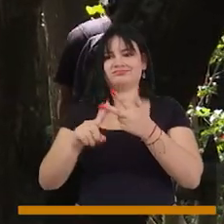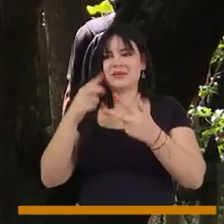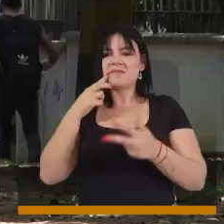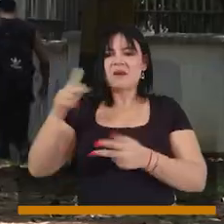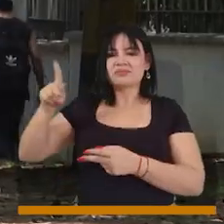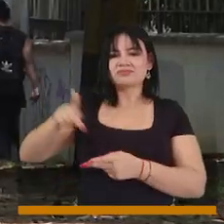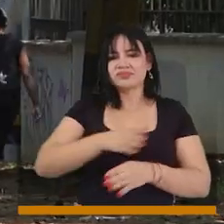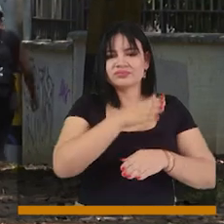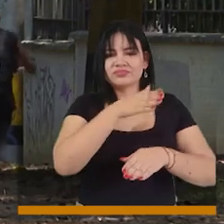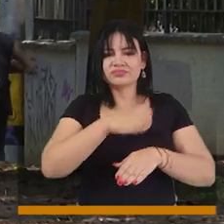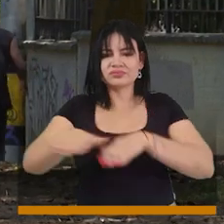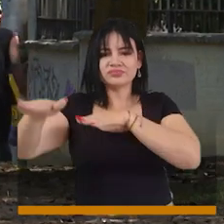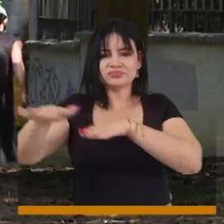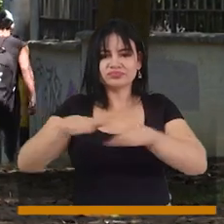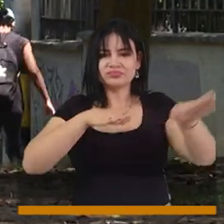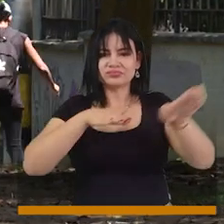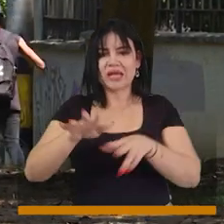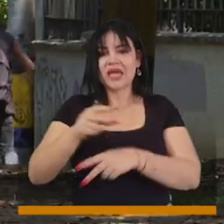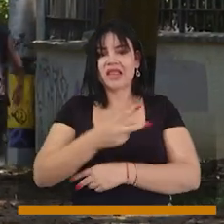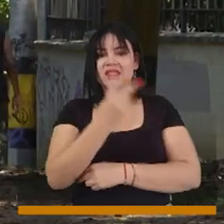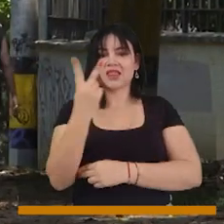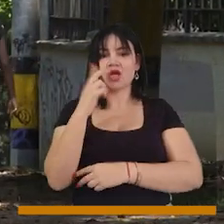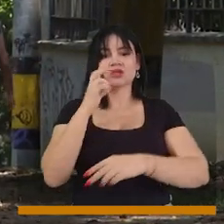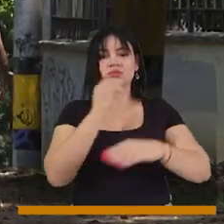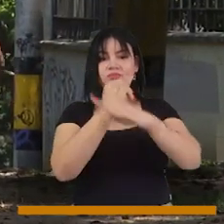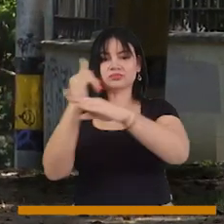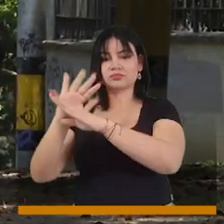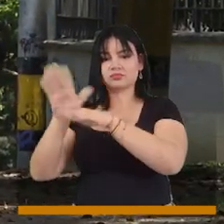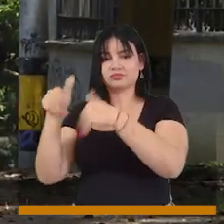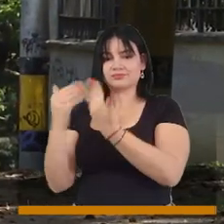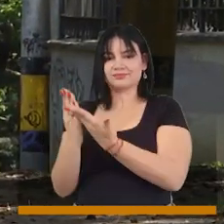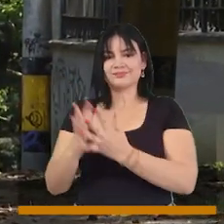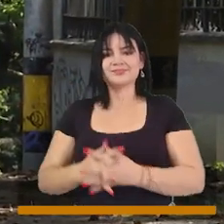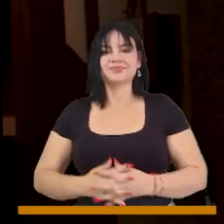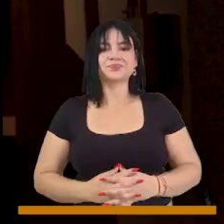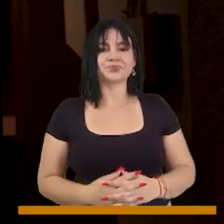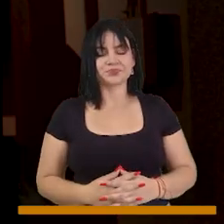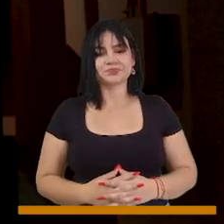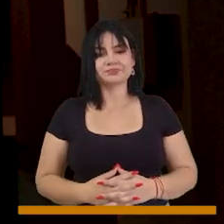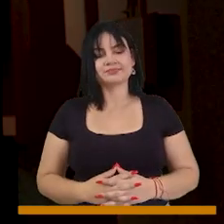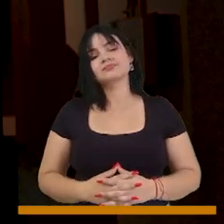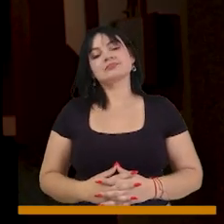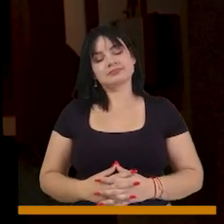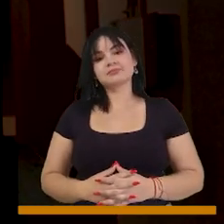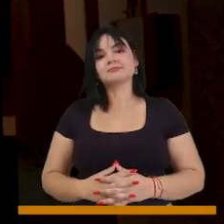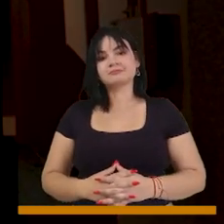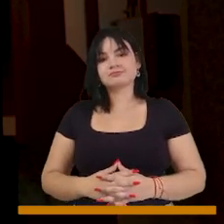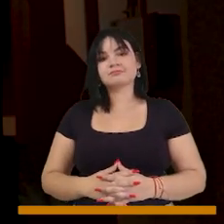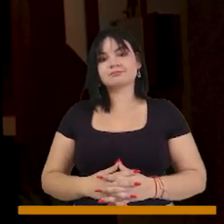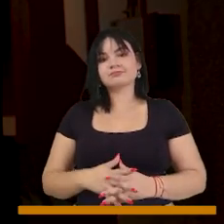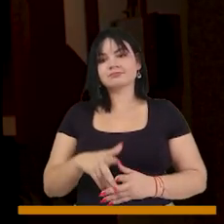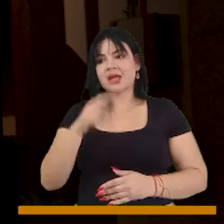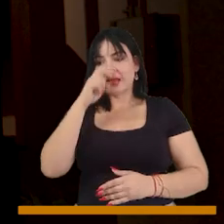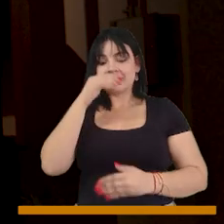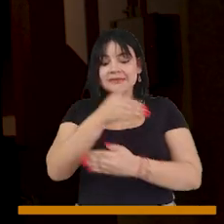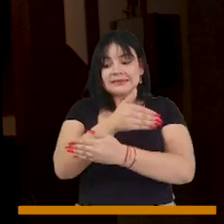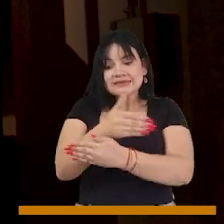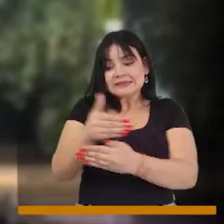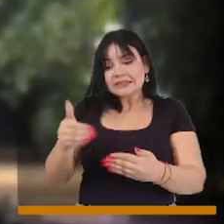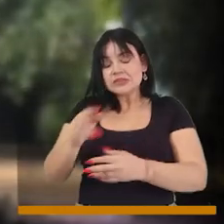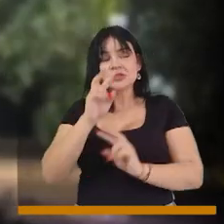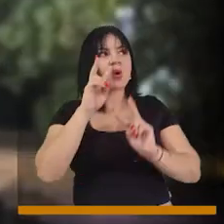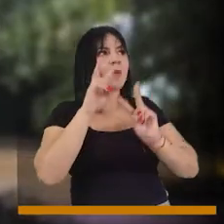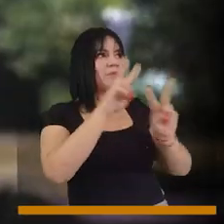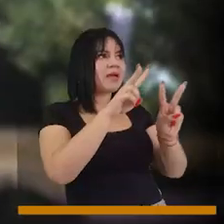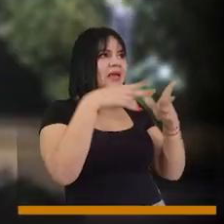como es el patinódromo y dos instituciones educativas. El ejemplo como para los niños también es